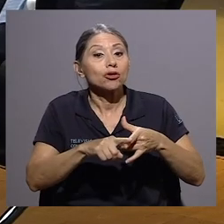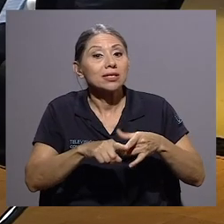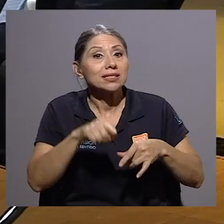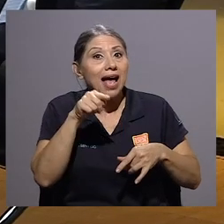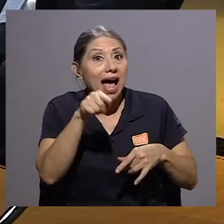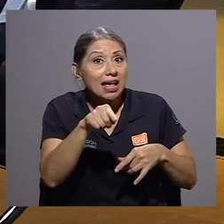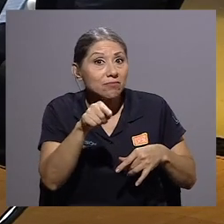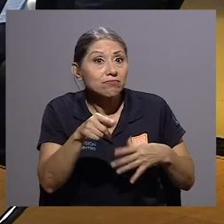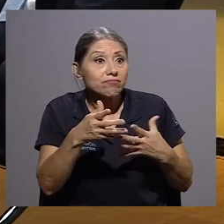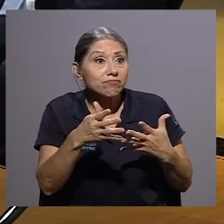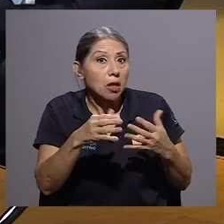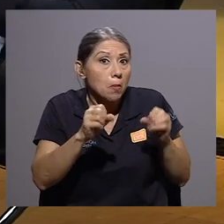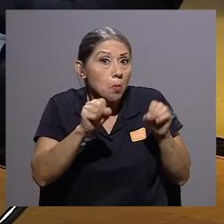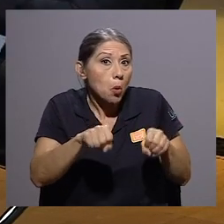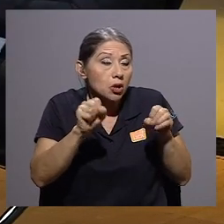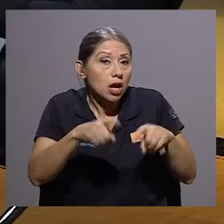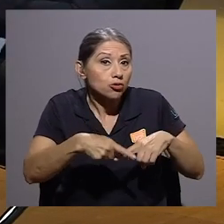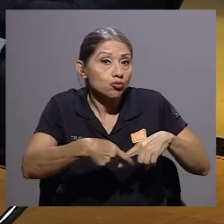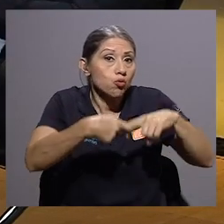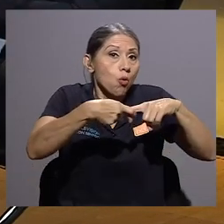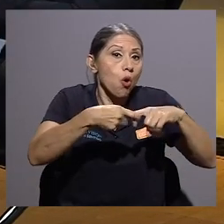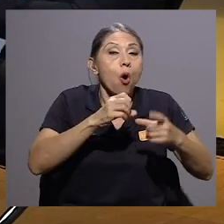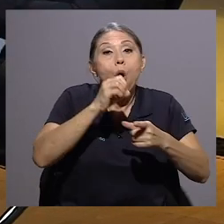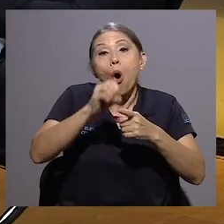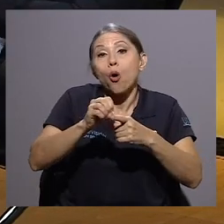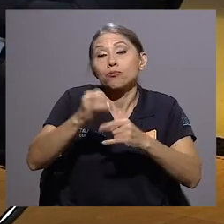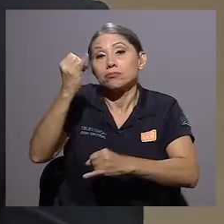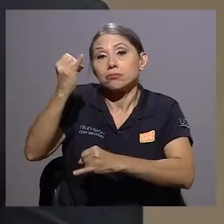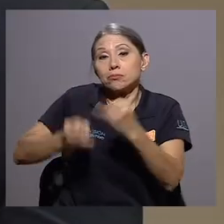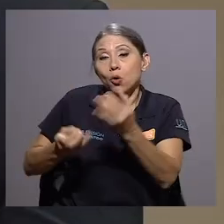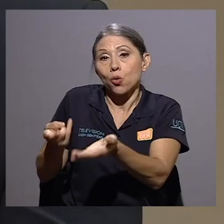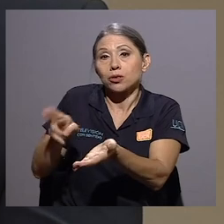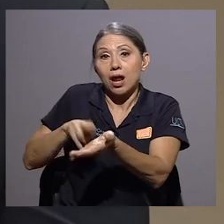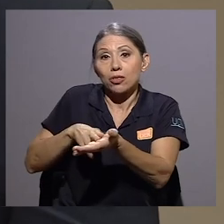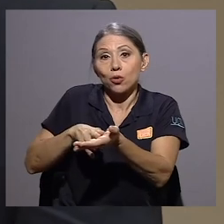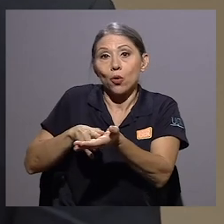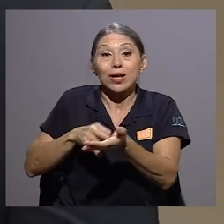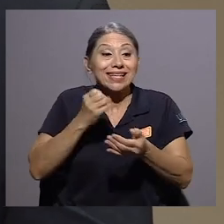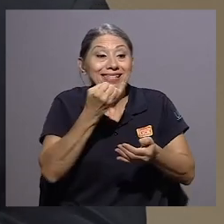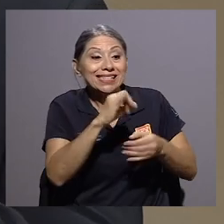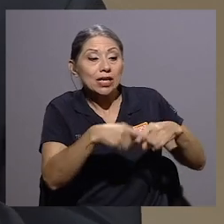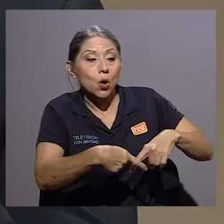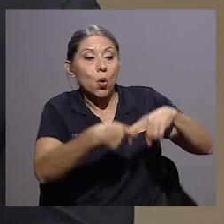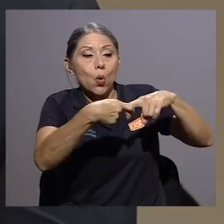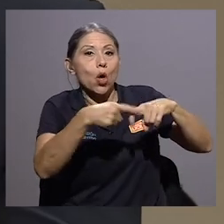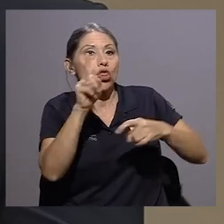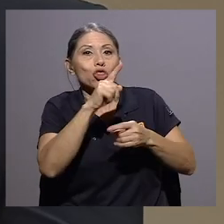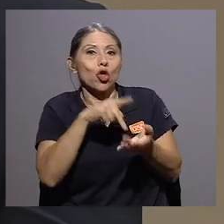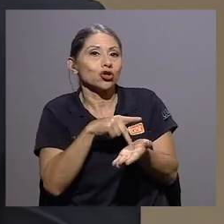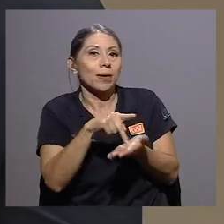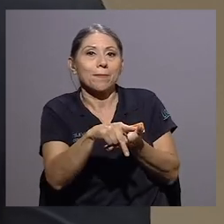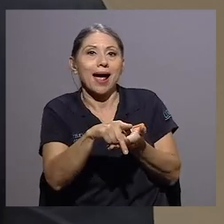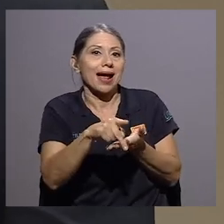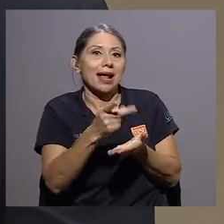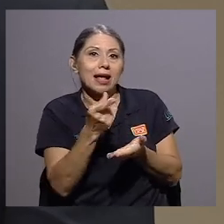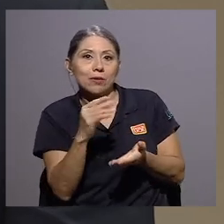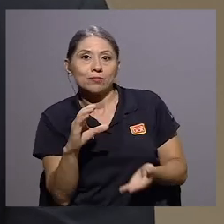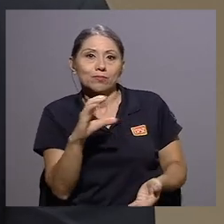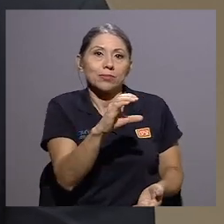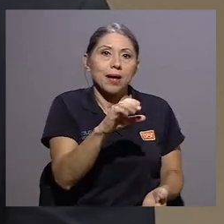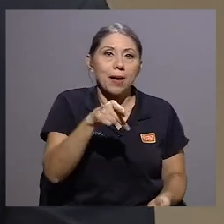o el cierre de ese contrato? En una suspensión no se pagan prestaciones, que es muy importante decirlo. Esos son dos puntos claves.